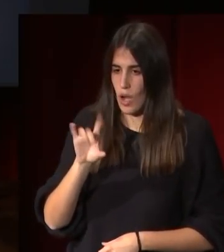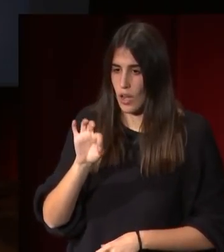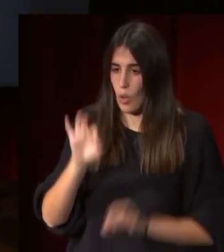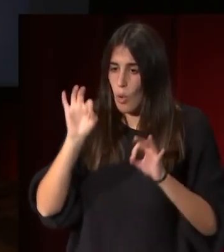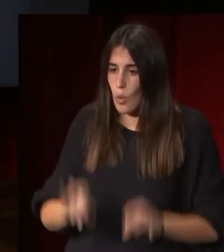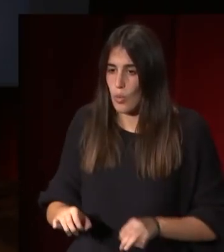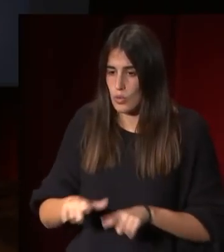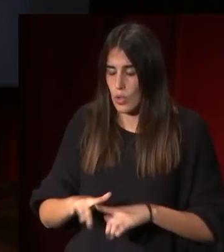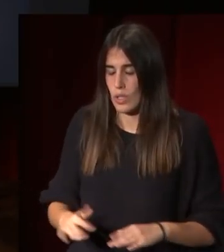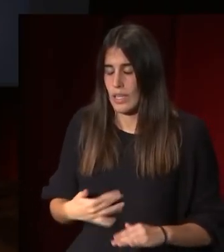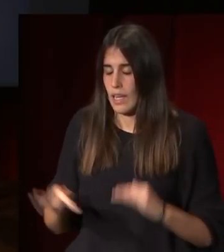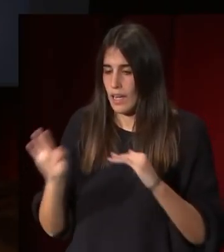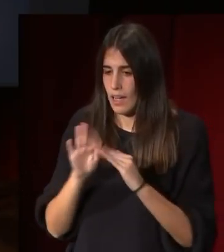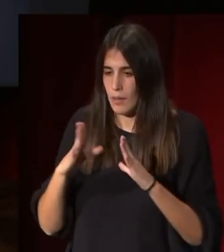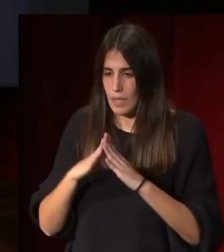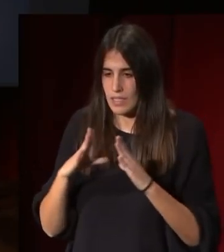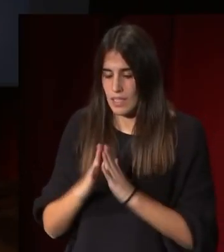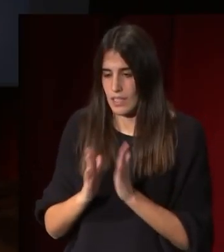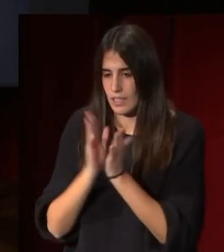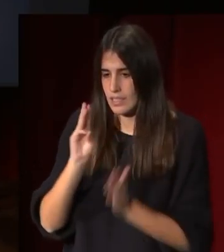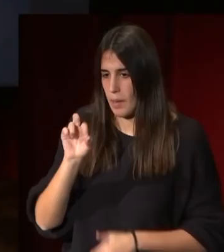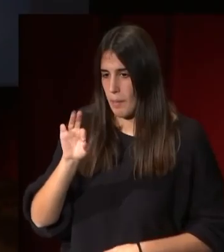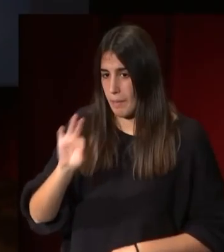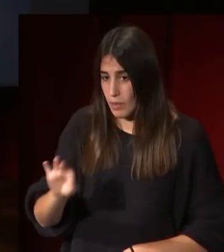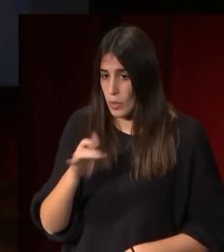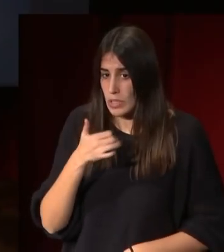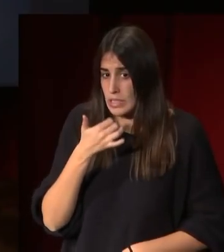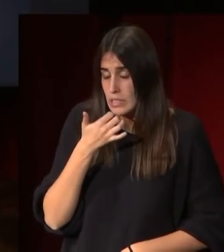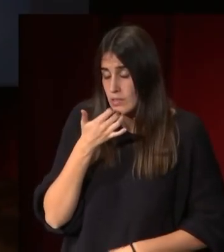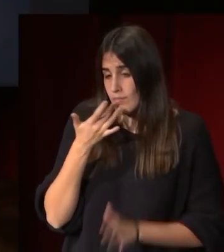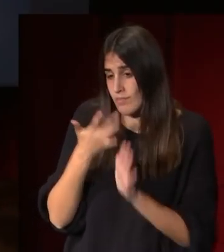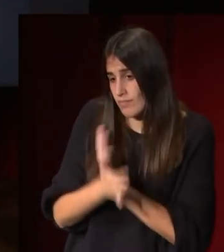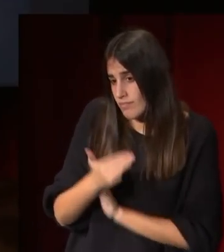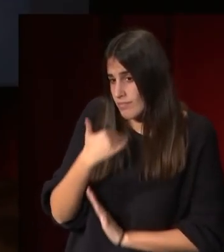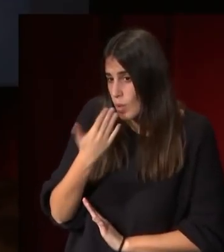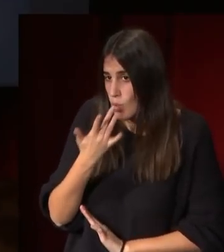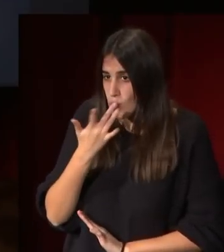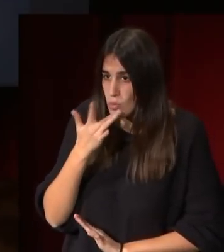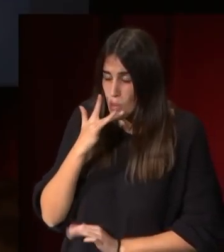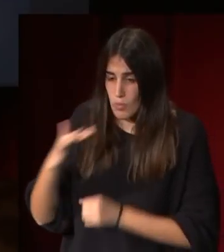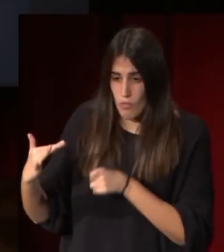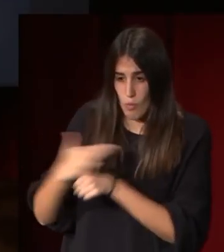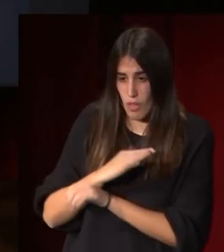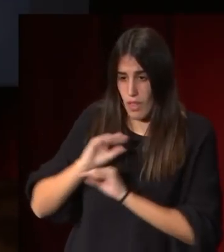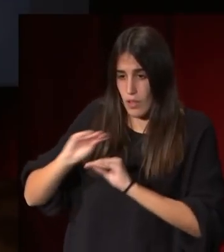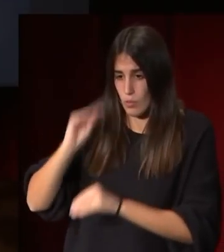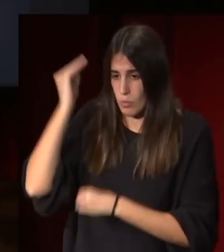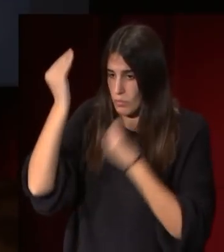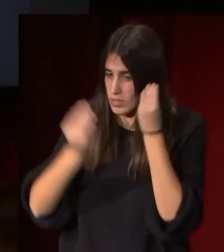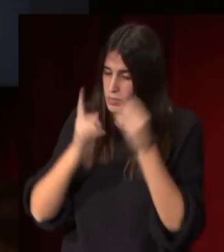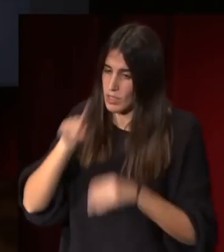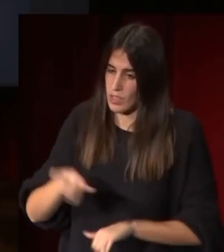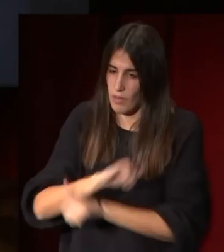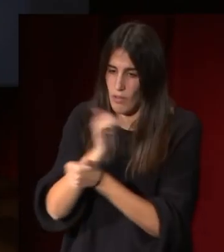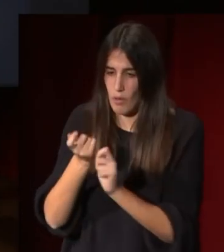San Pedro de manera que seguramente tenía una inspiración en ese planteamiento y en la manera de resolver